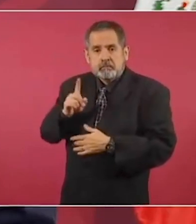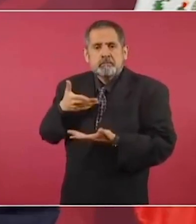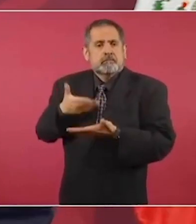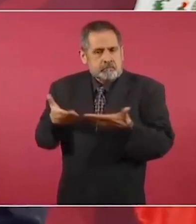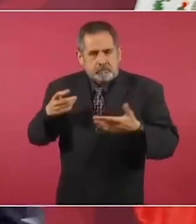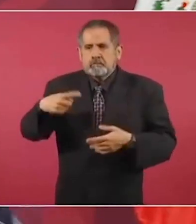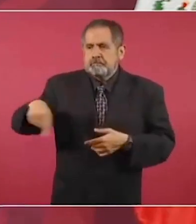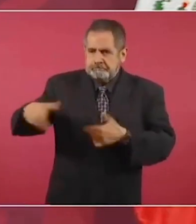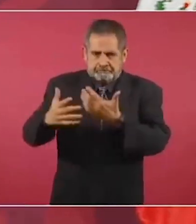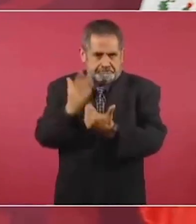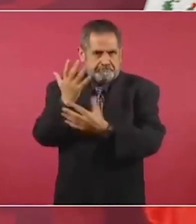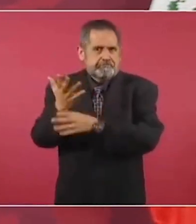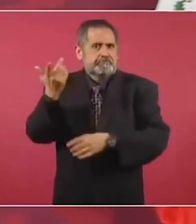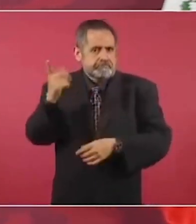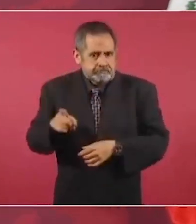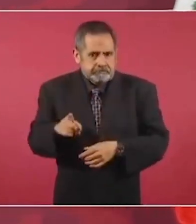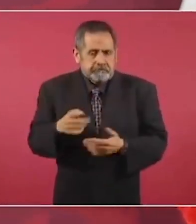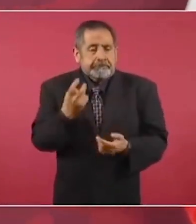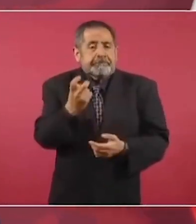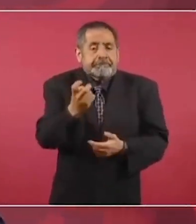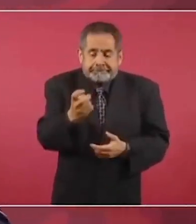Vamos poco a poco.